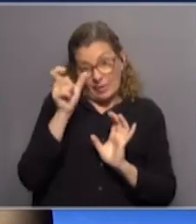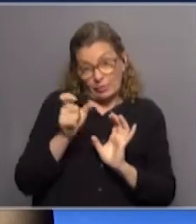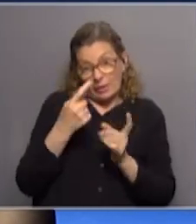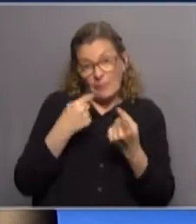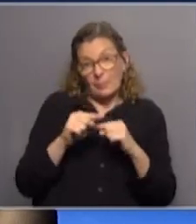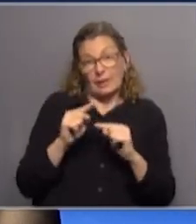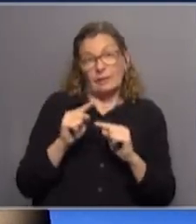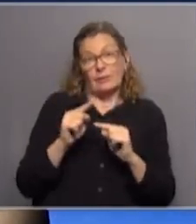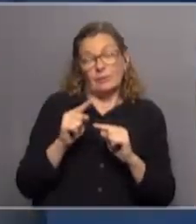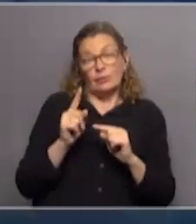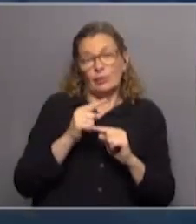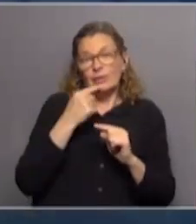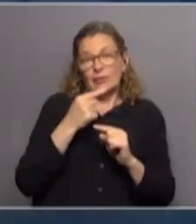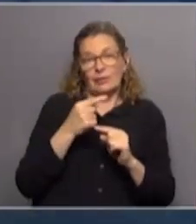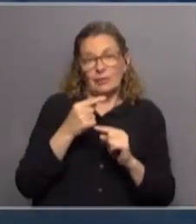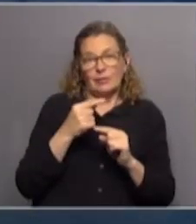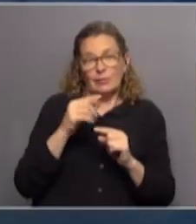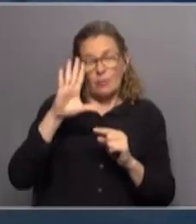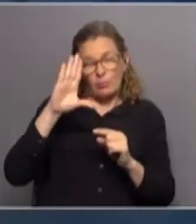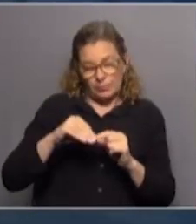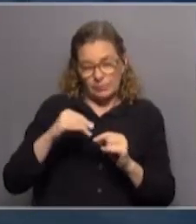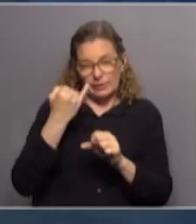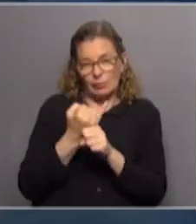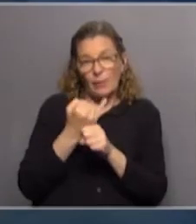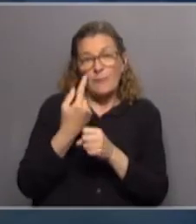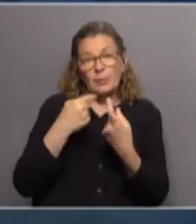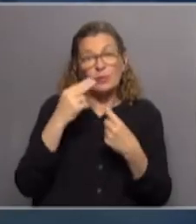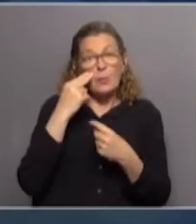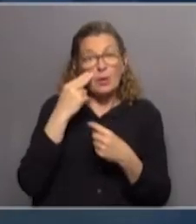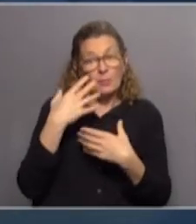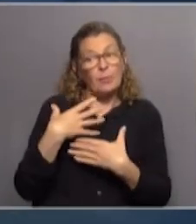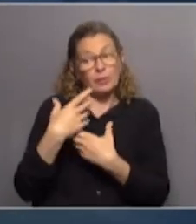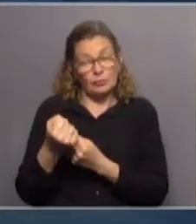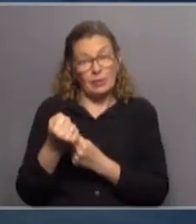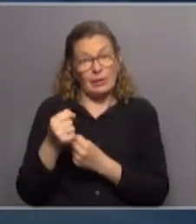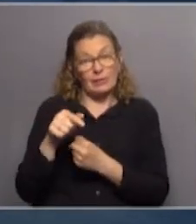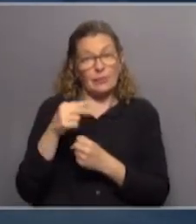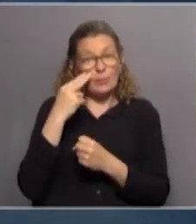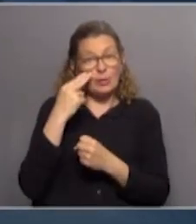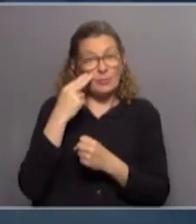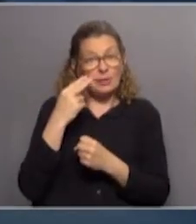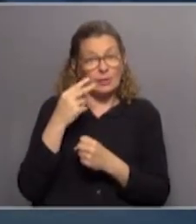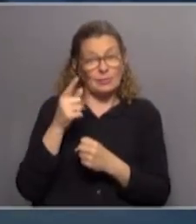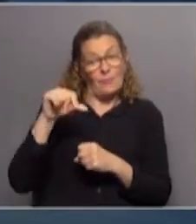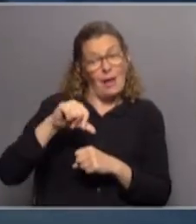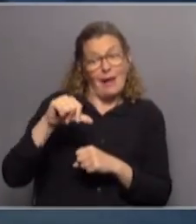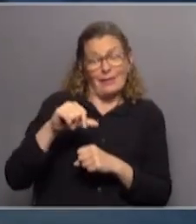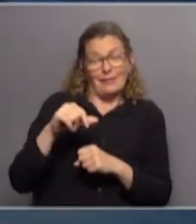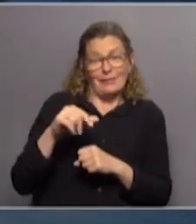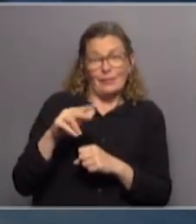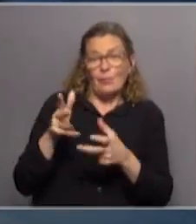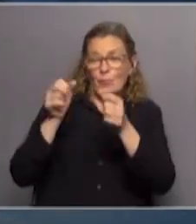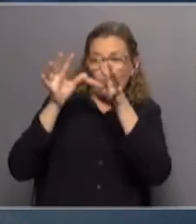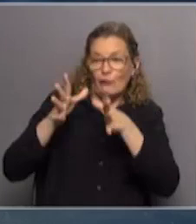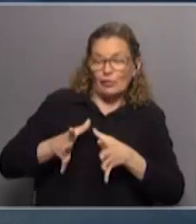volumen global no de financia en una institución pero si hay un problema pueden ayudarla a que eso suceda y además éticamente está mal porque